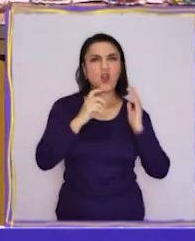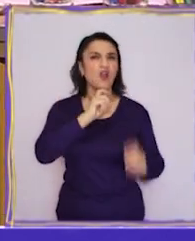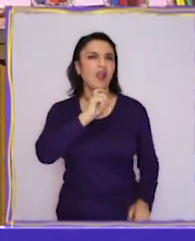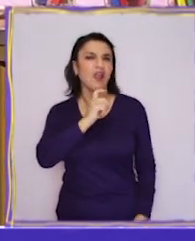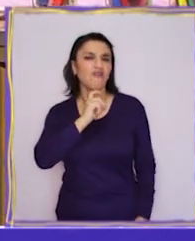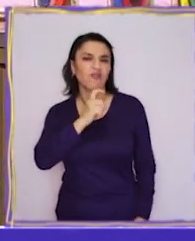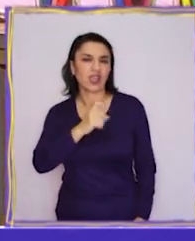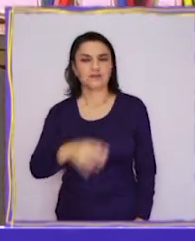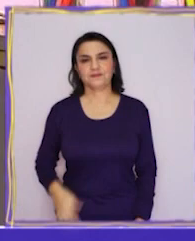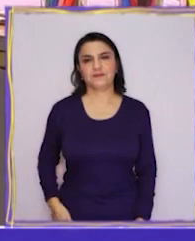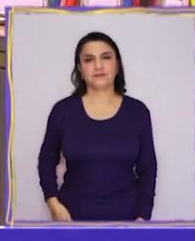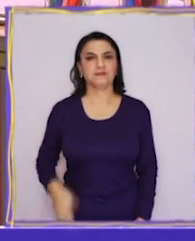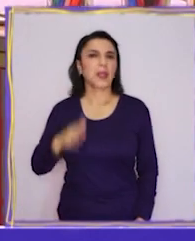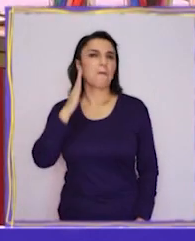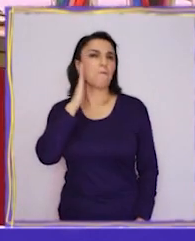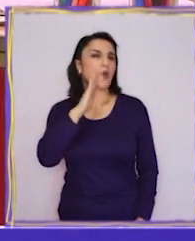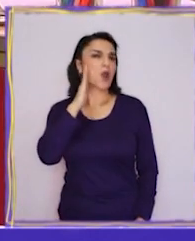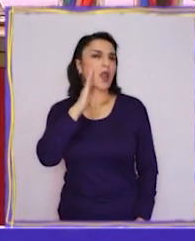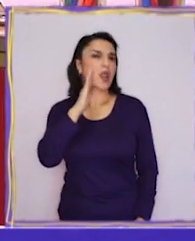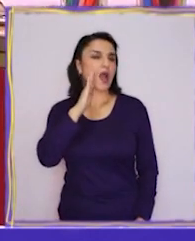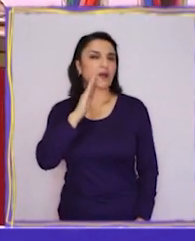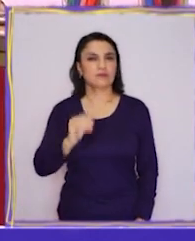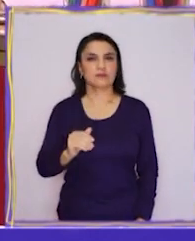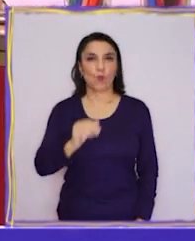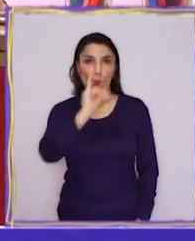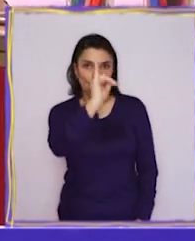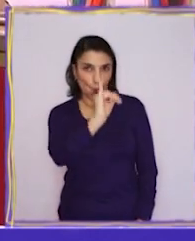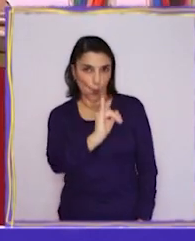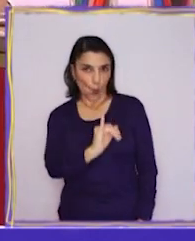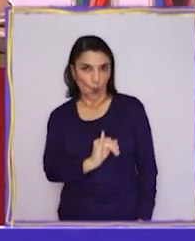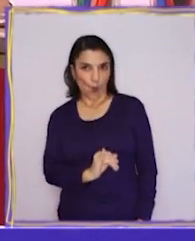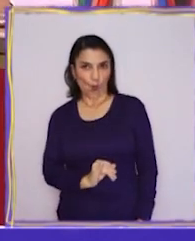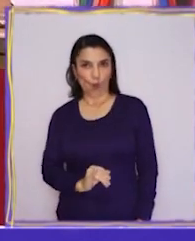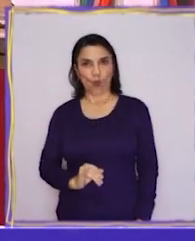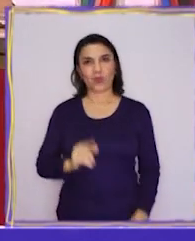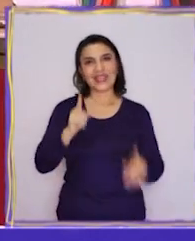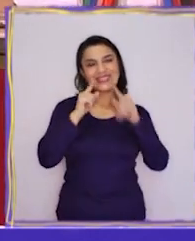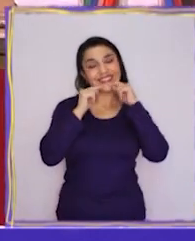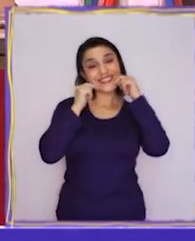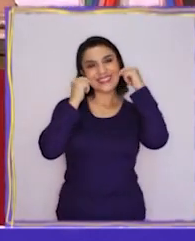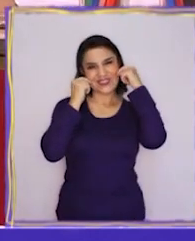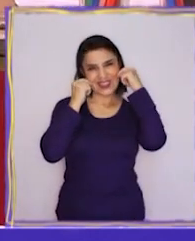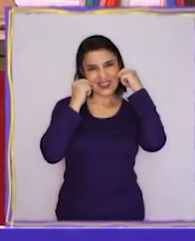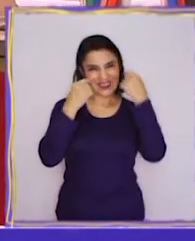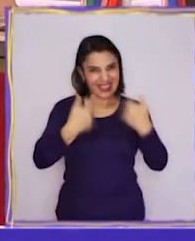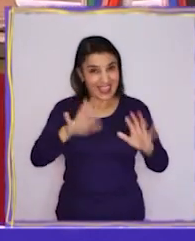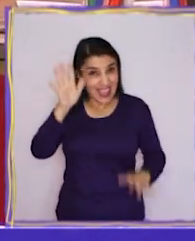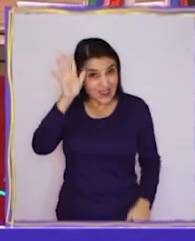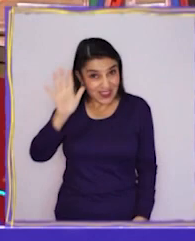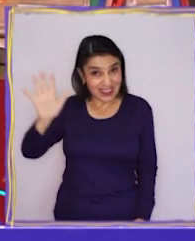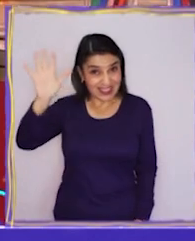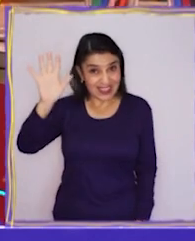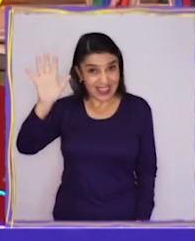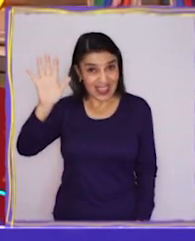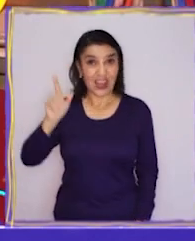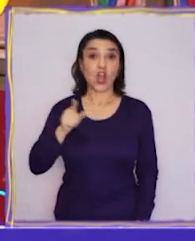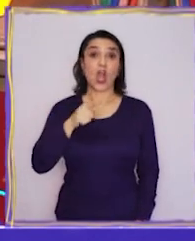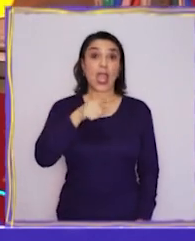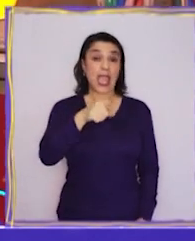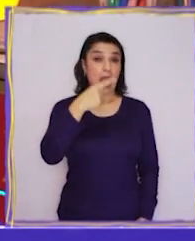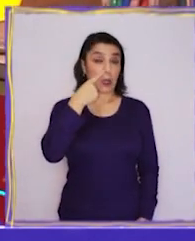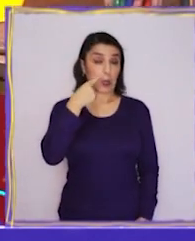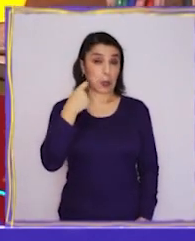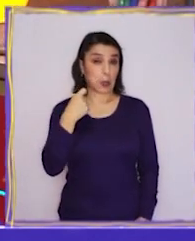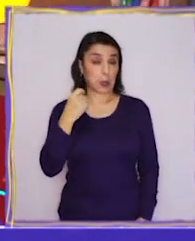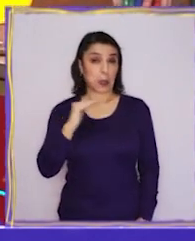color café, piel morena. Es delgado y muy risueño. ¿Lo tienen? Él